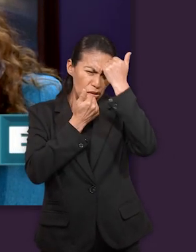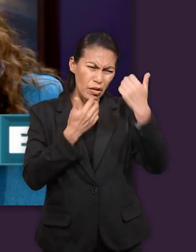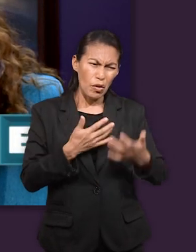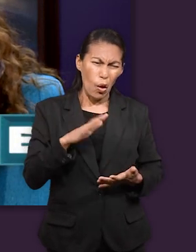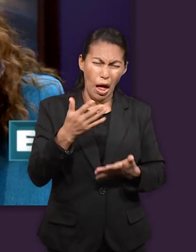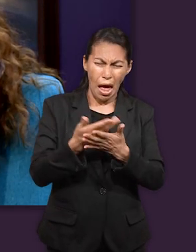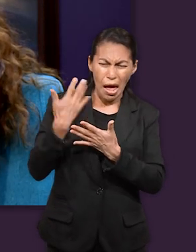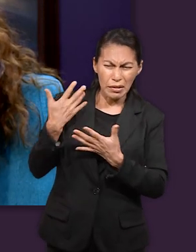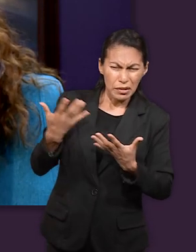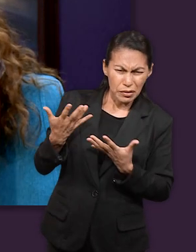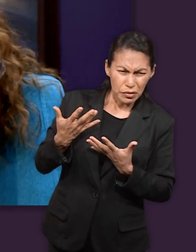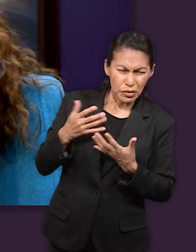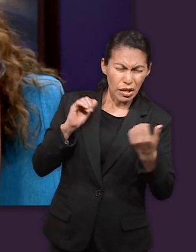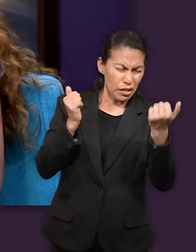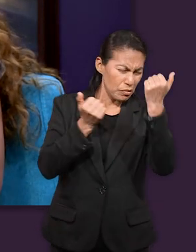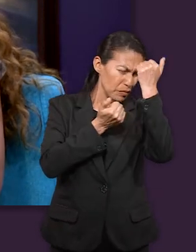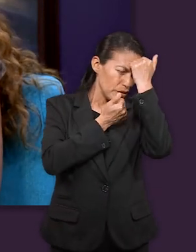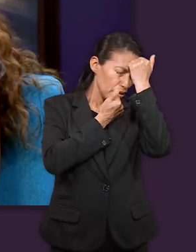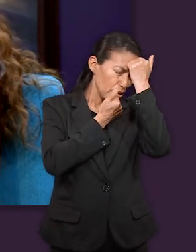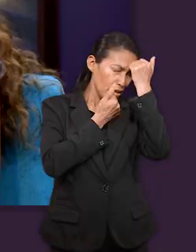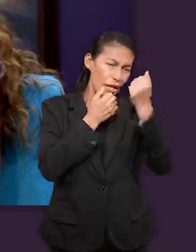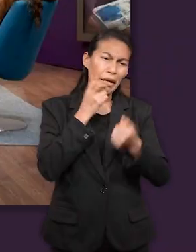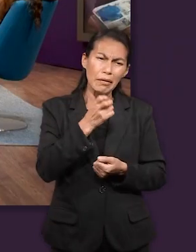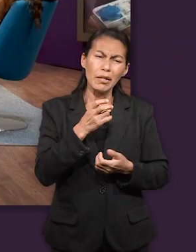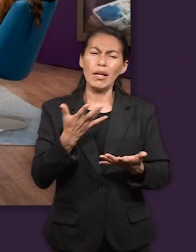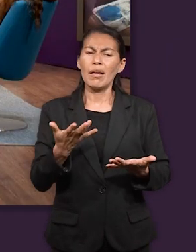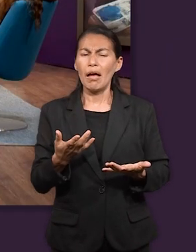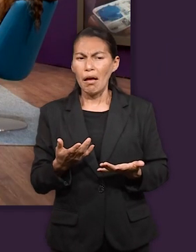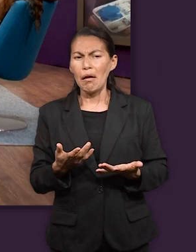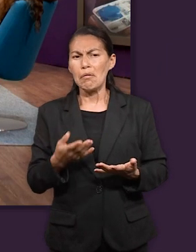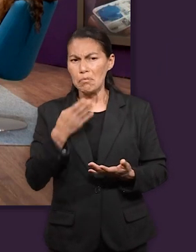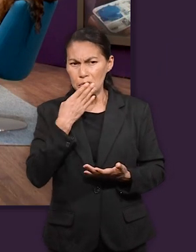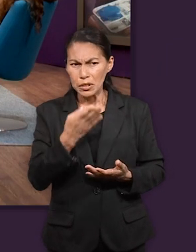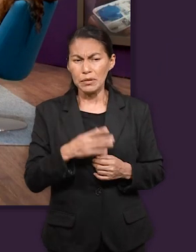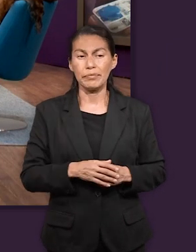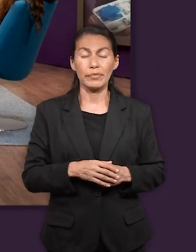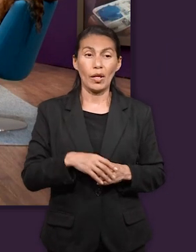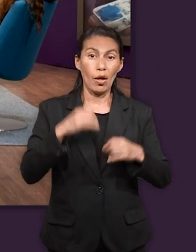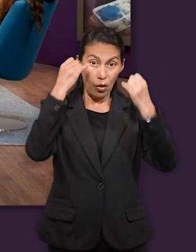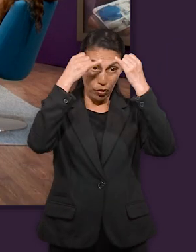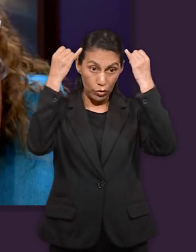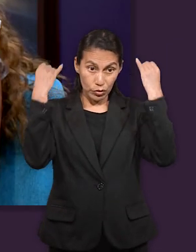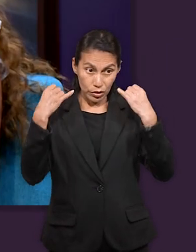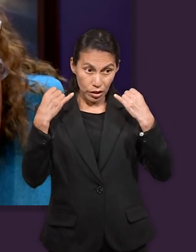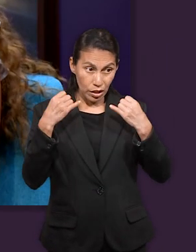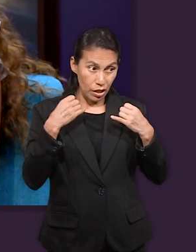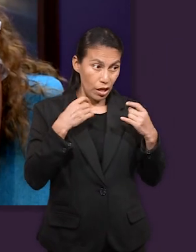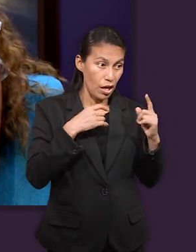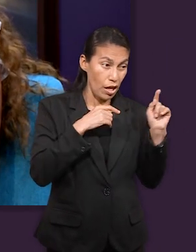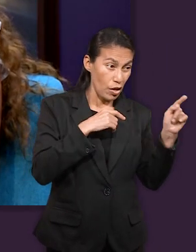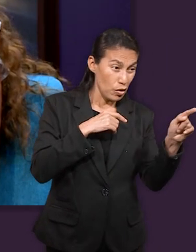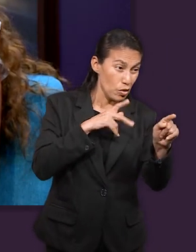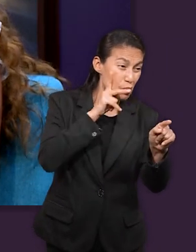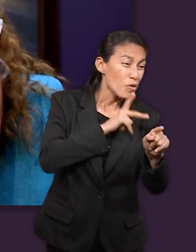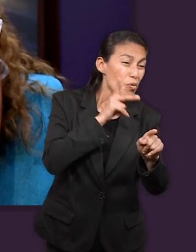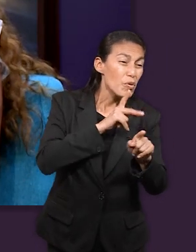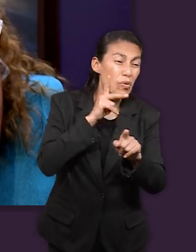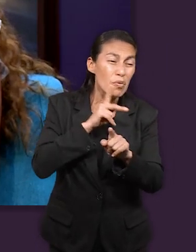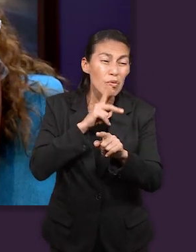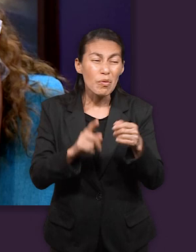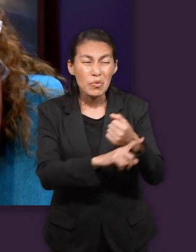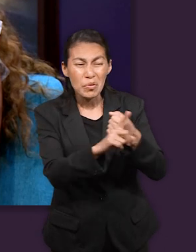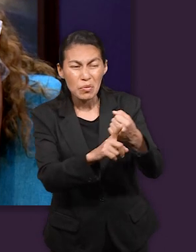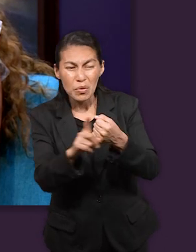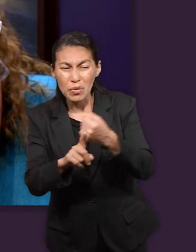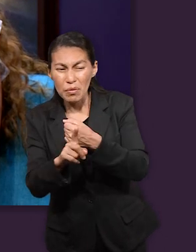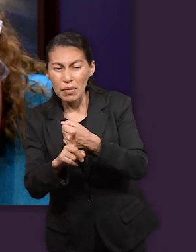los frutos del verdadero arrepentimiento de sus pecados entonces a través de todas estas situaciones que le puso a sus